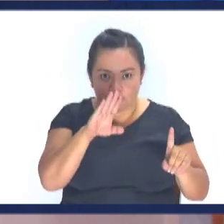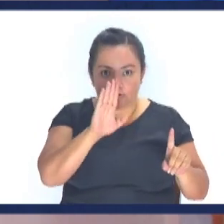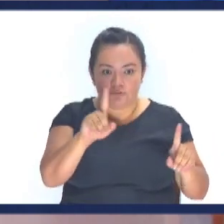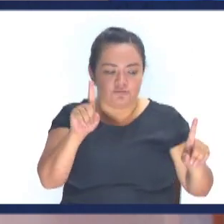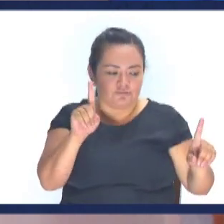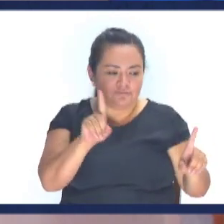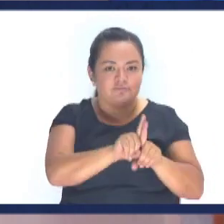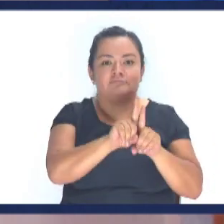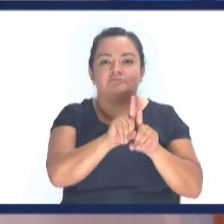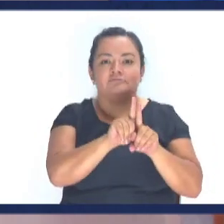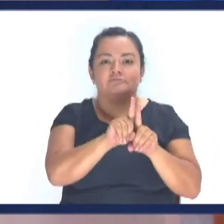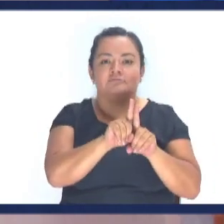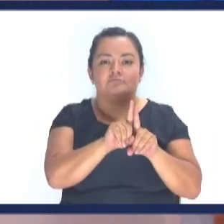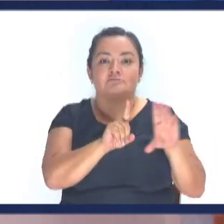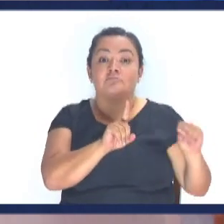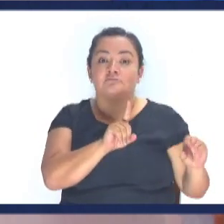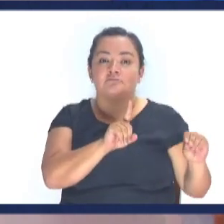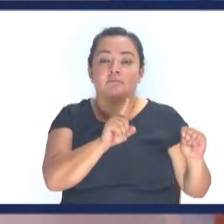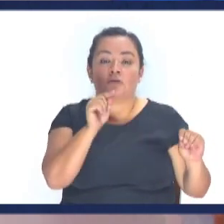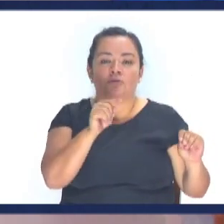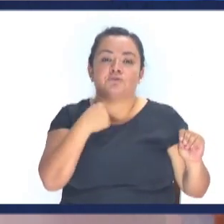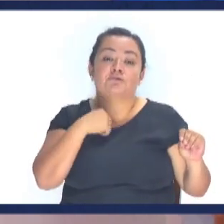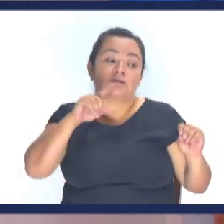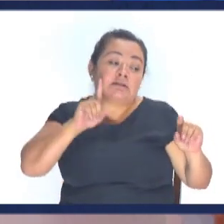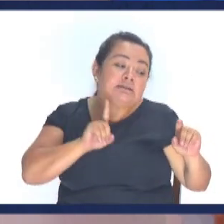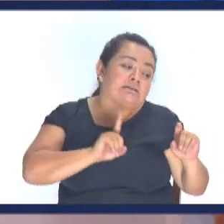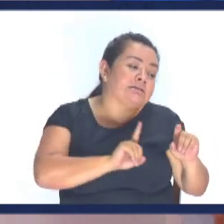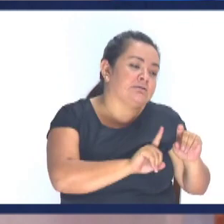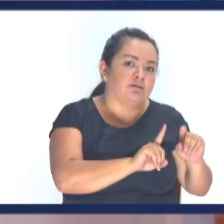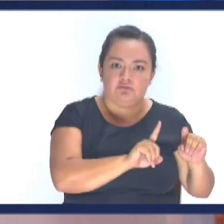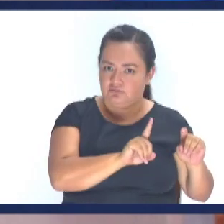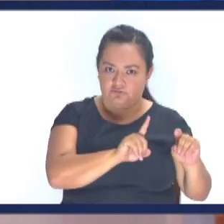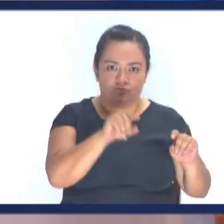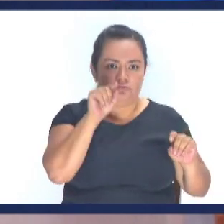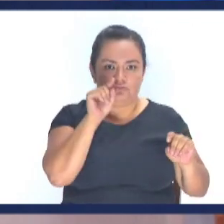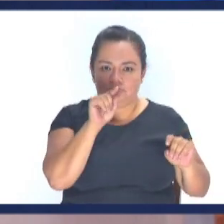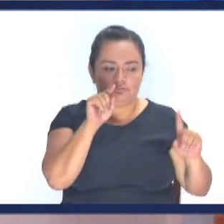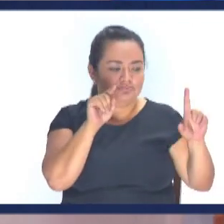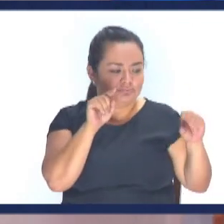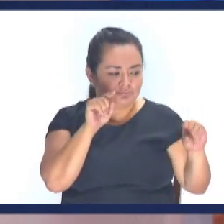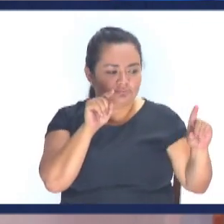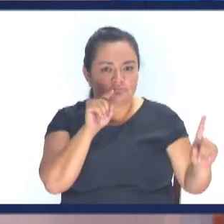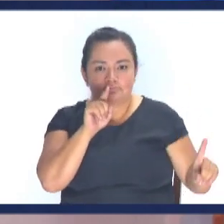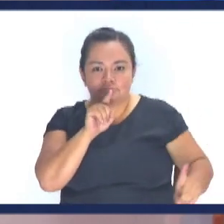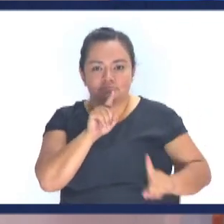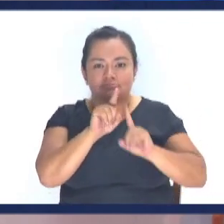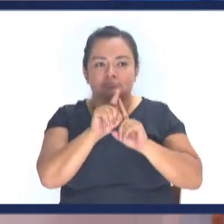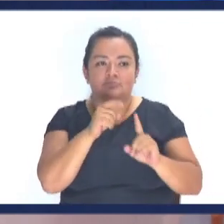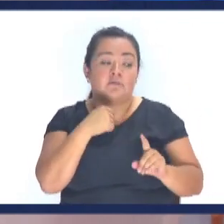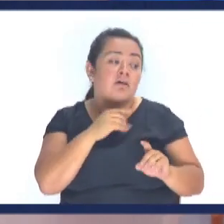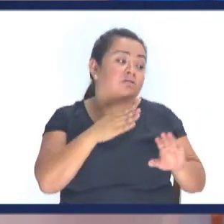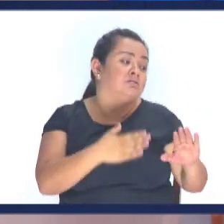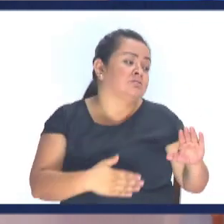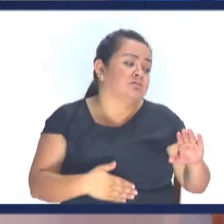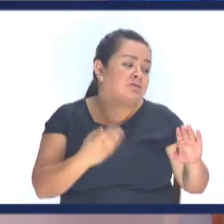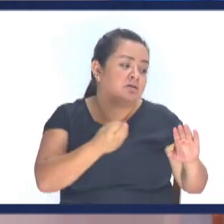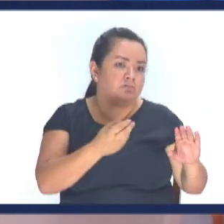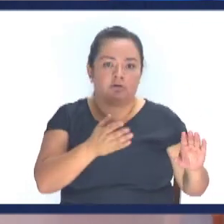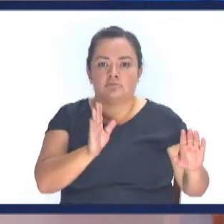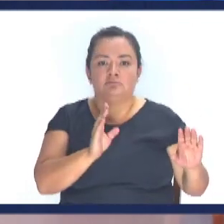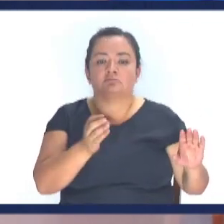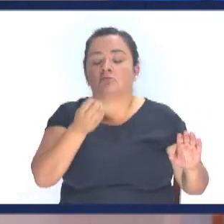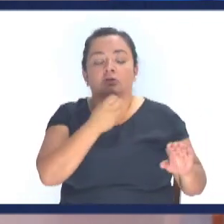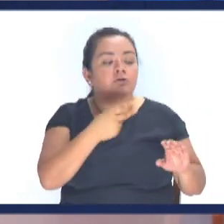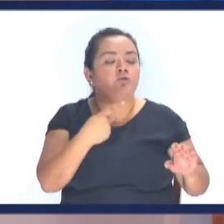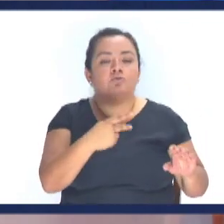Los perros son Su compañía No es usted La compañía De su perro Ay ha de tener hambre Come el chucho